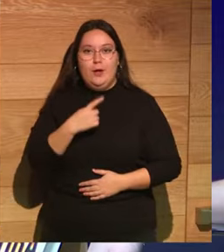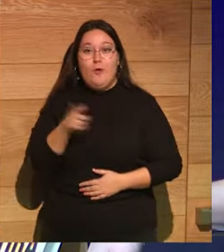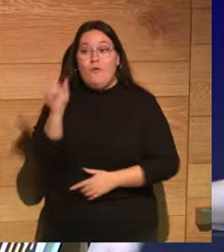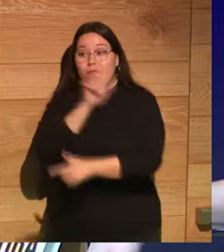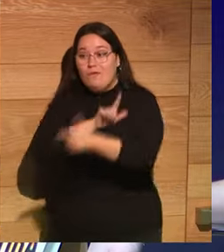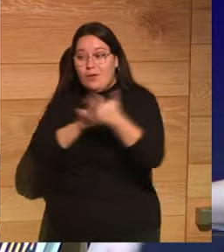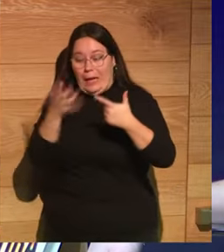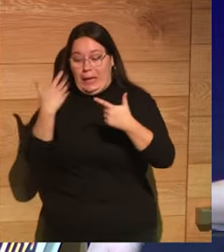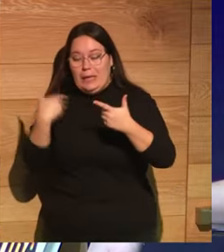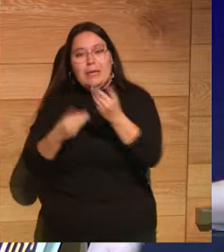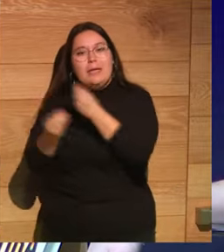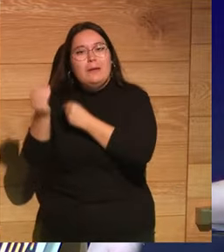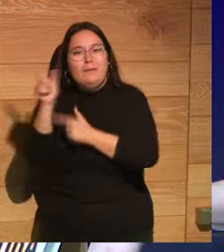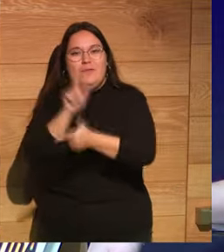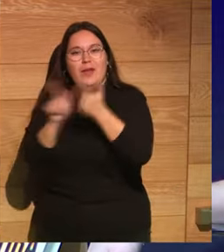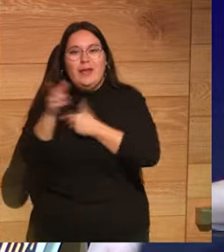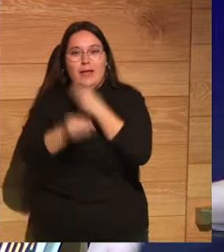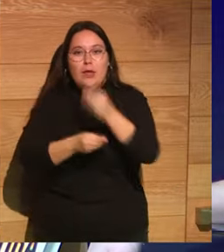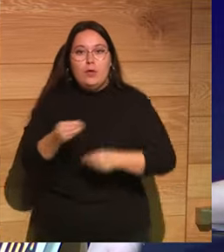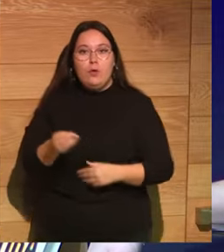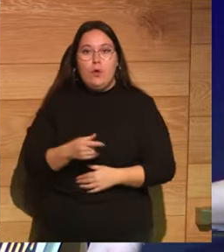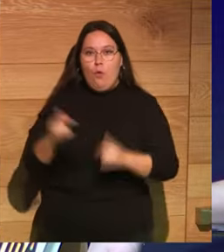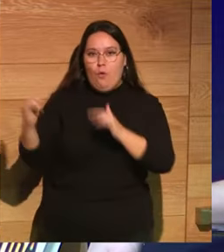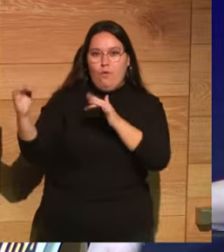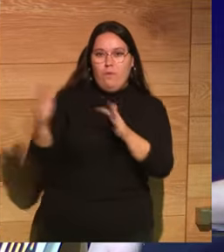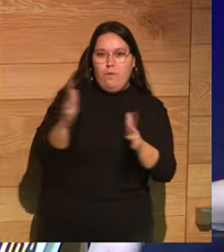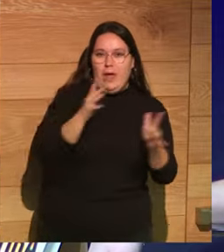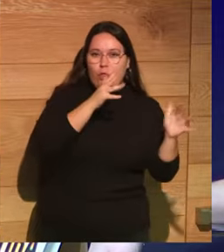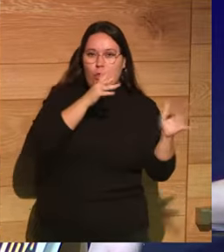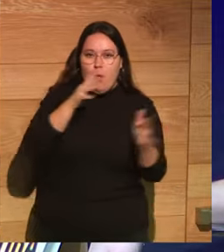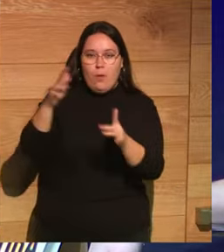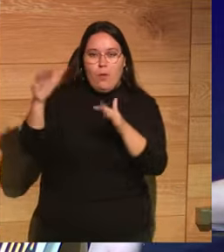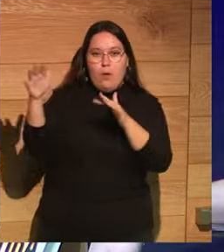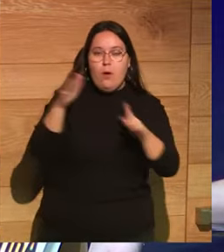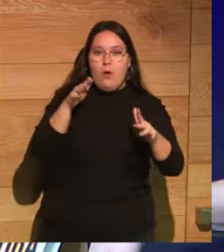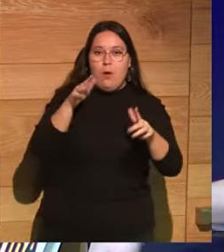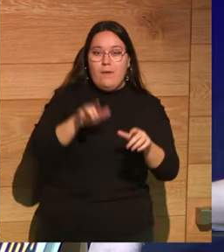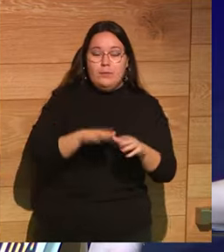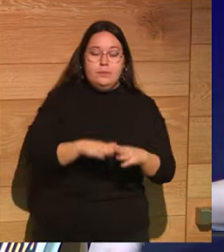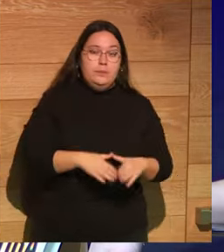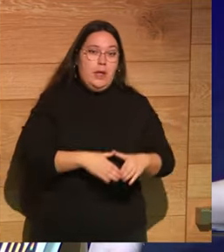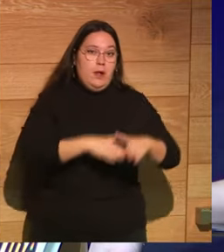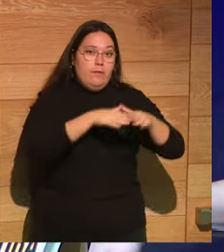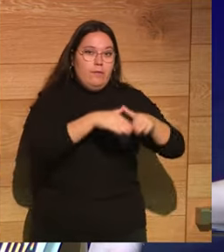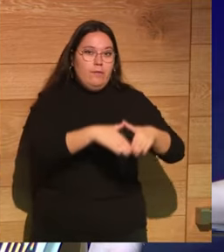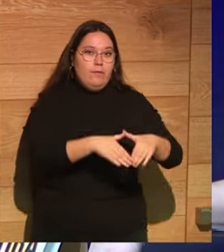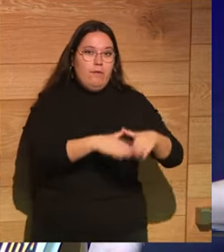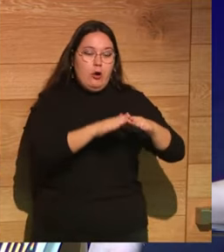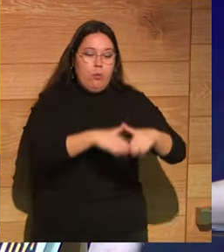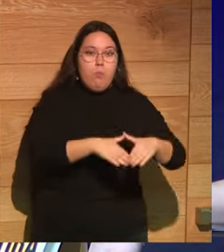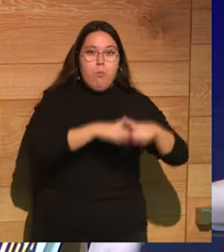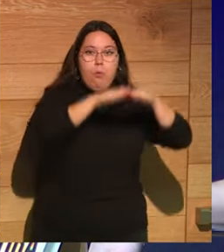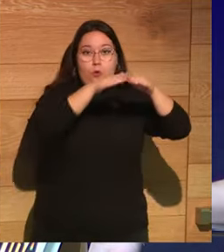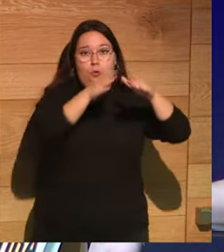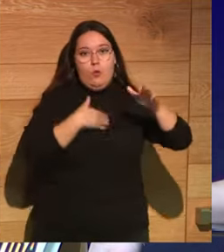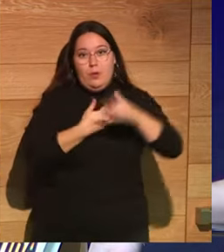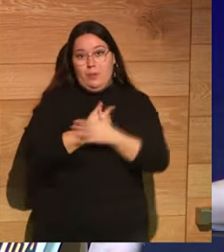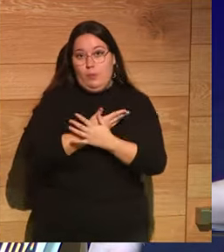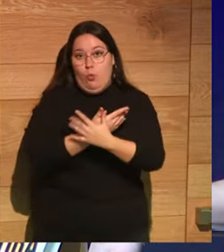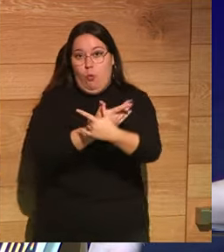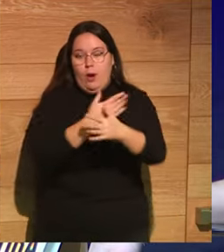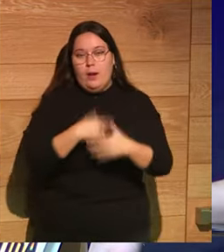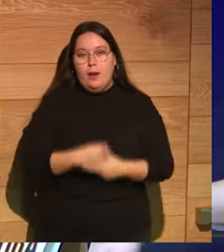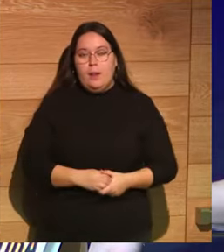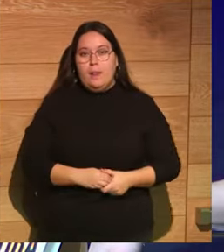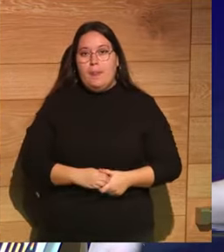viaje que hizo en el que un viento tremendo levantó el barco en el que viajaba desde el mar porque